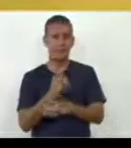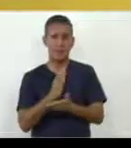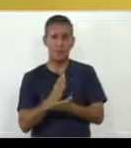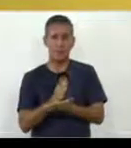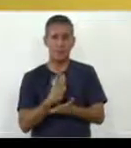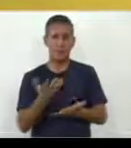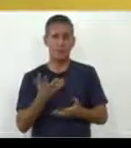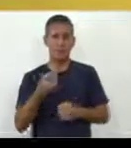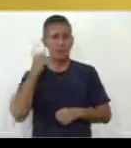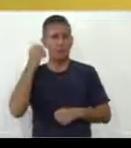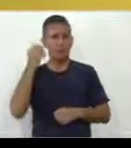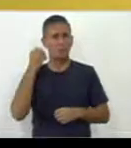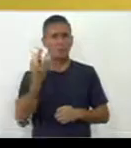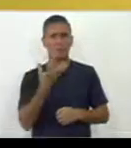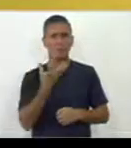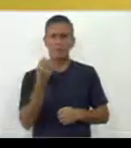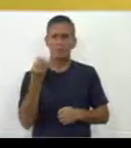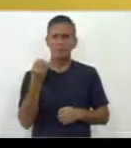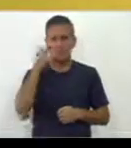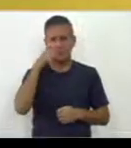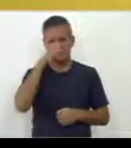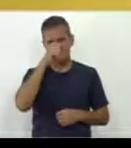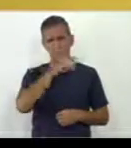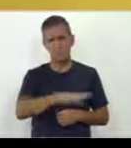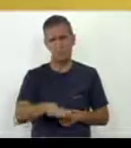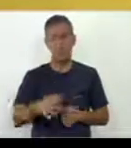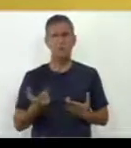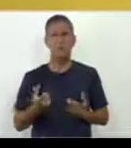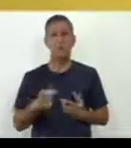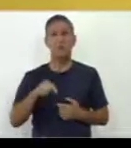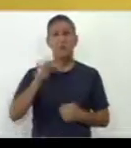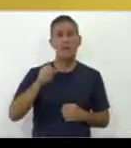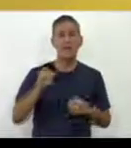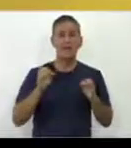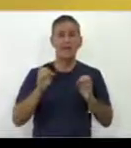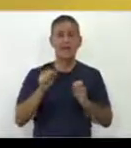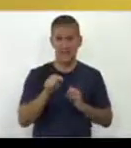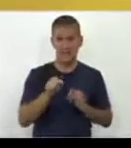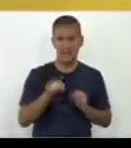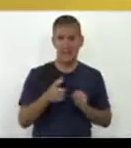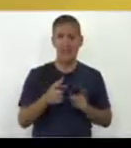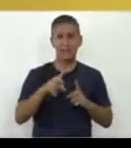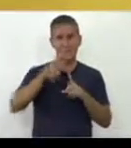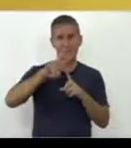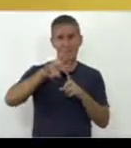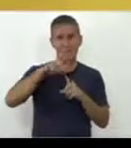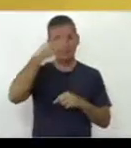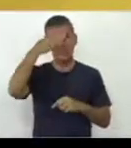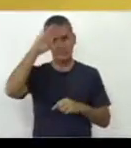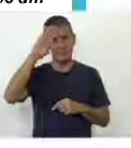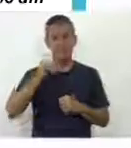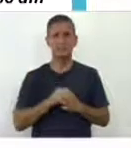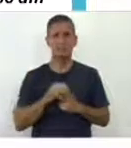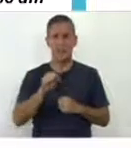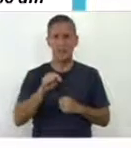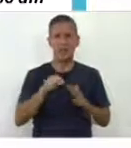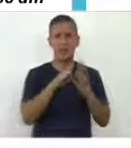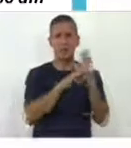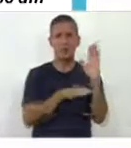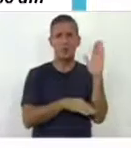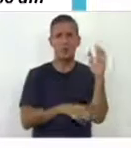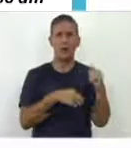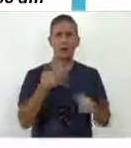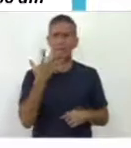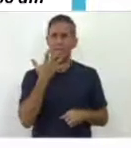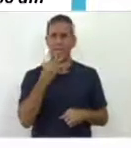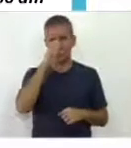tanto por los niños, ha hecho. Y es que en la propia televisión cubana hay programas que están dirigidos a la primera infancia. Y por